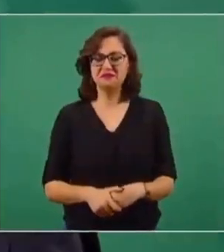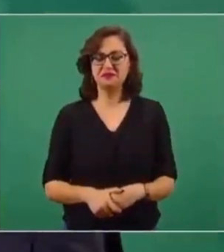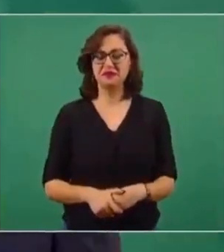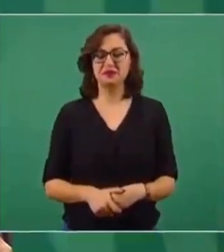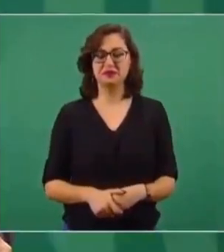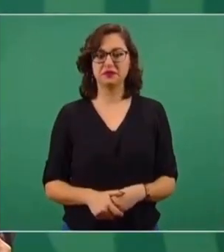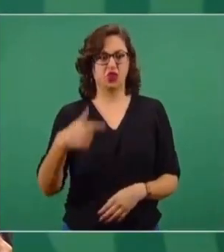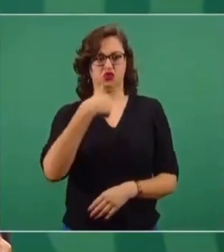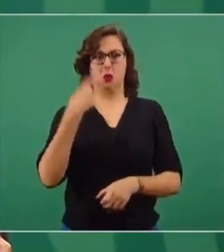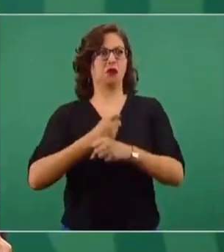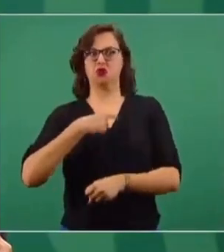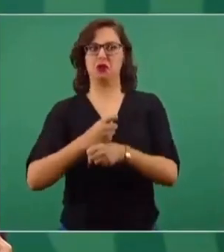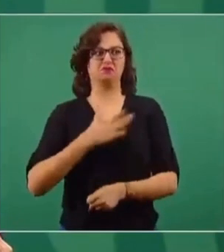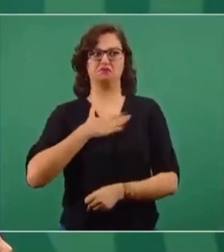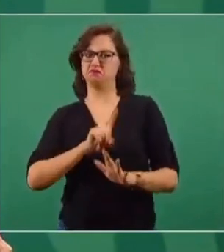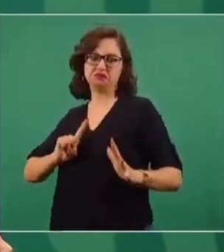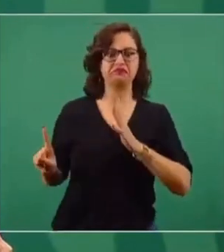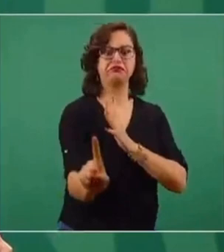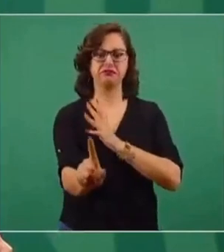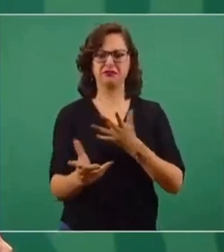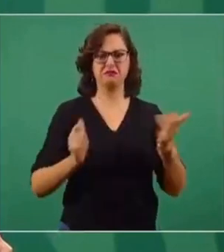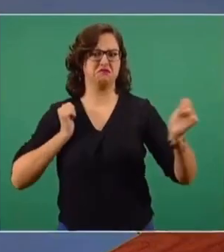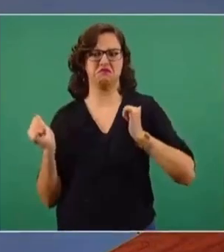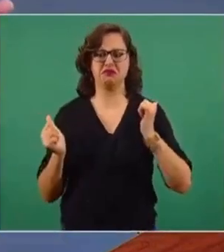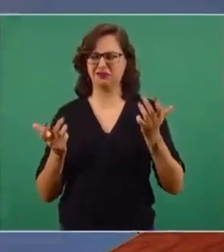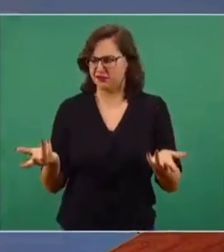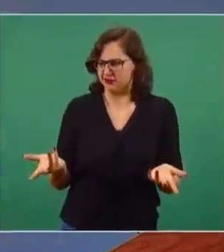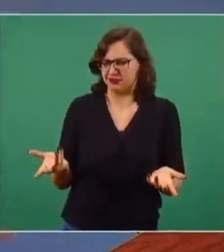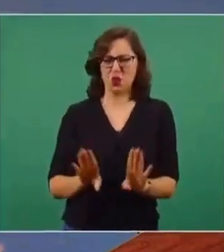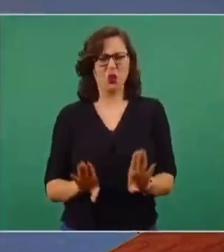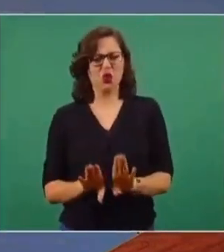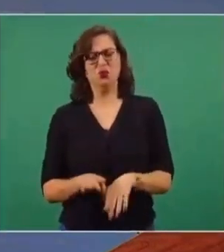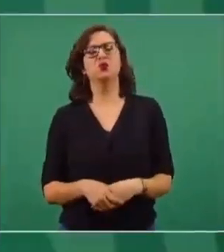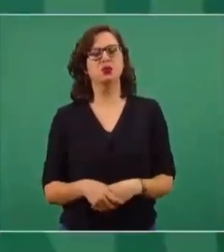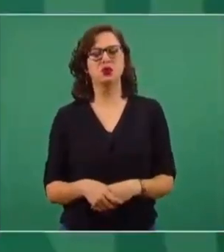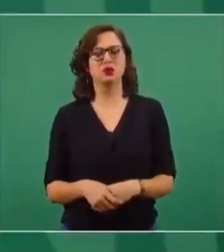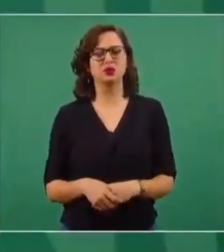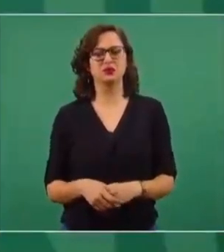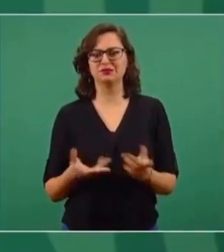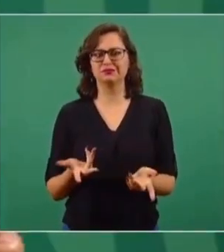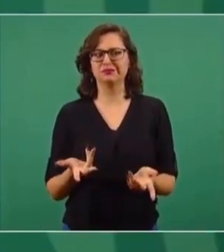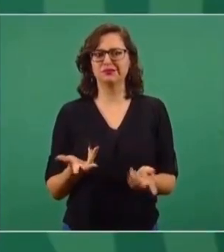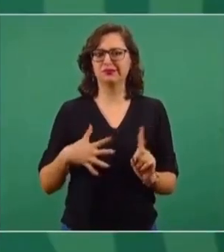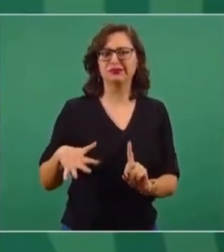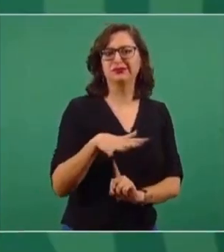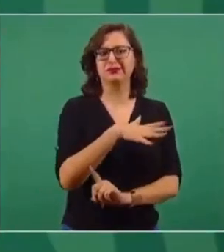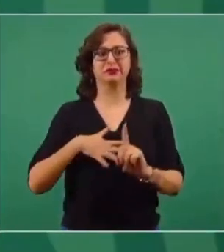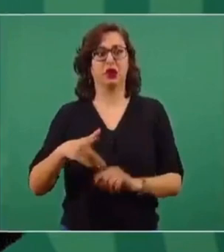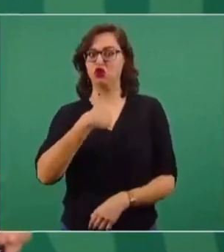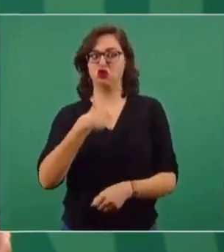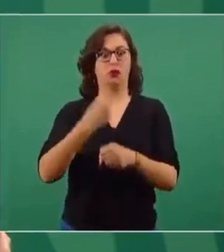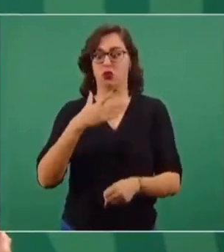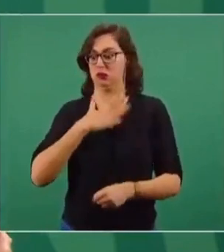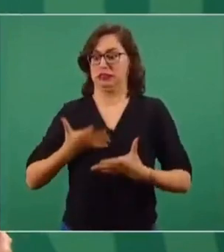si queremos ser nosotros los primeros, este ambiente de sálvese el